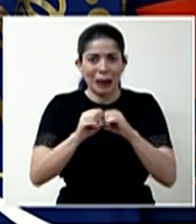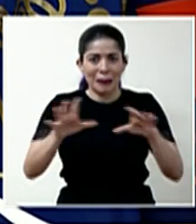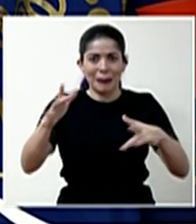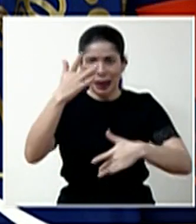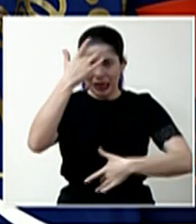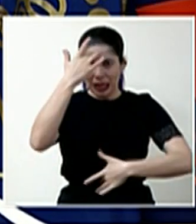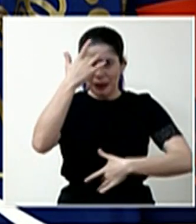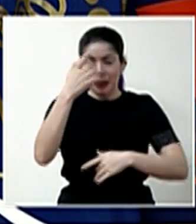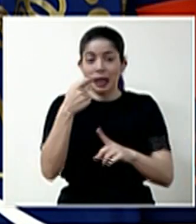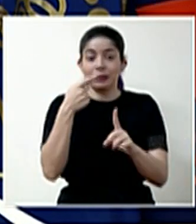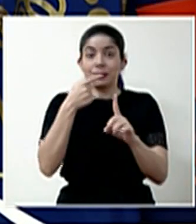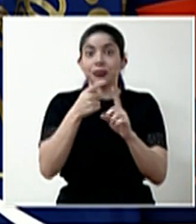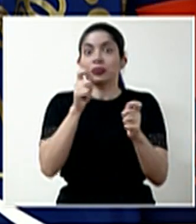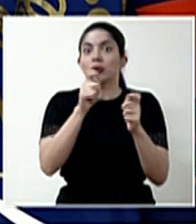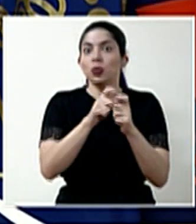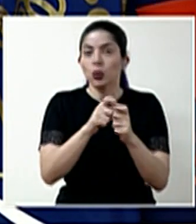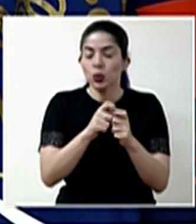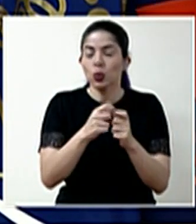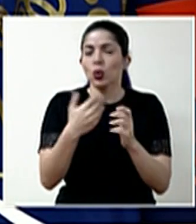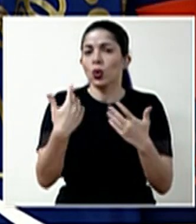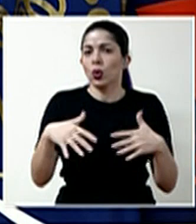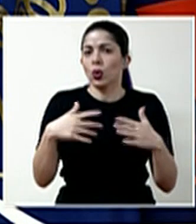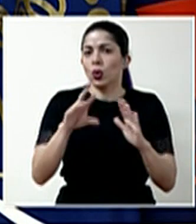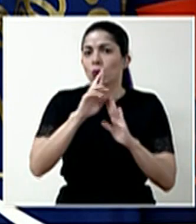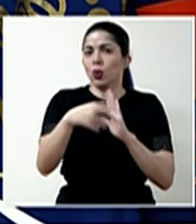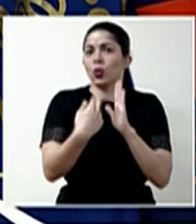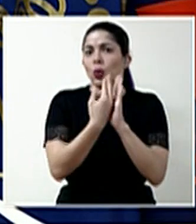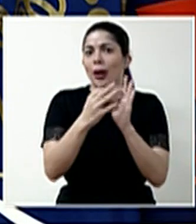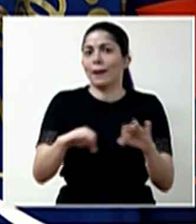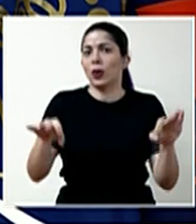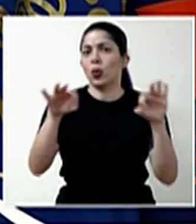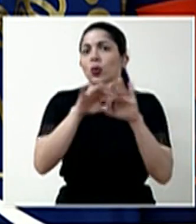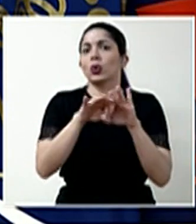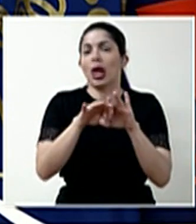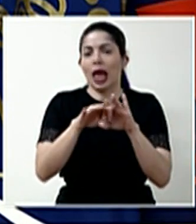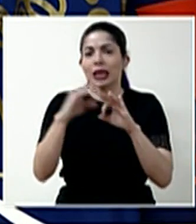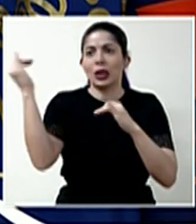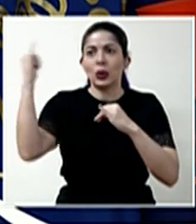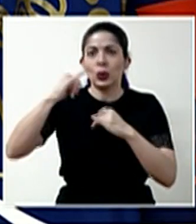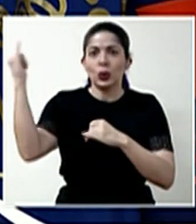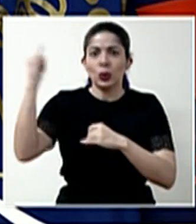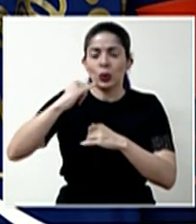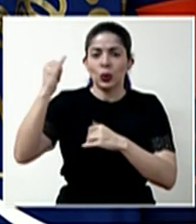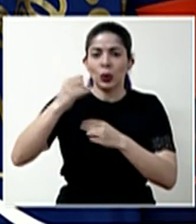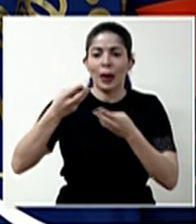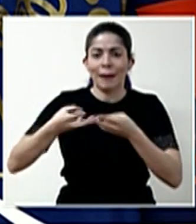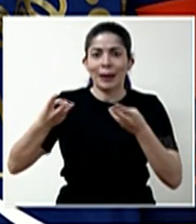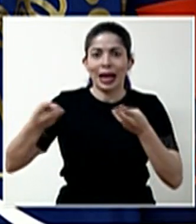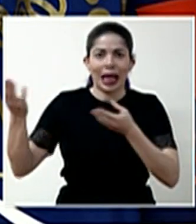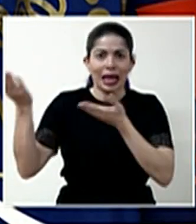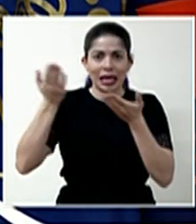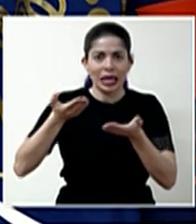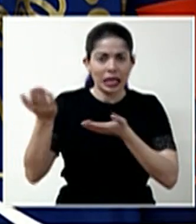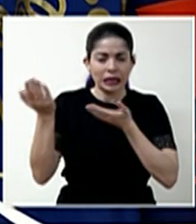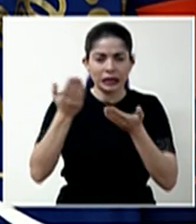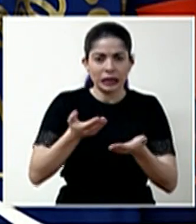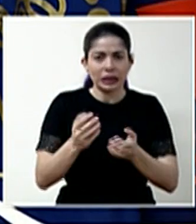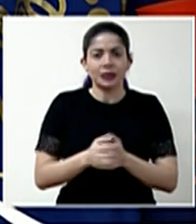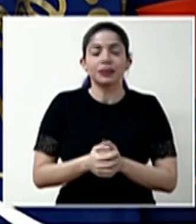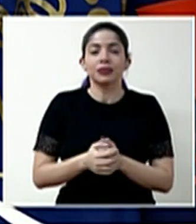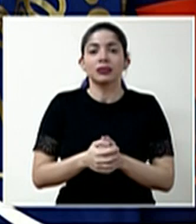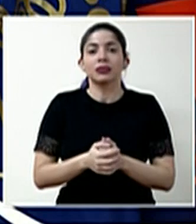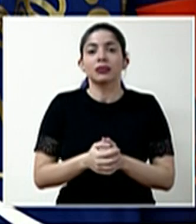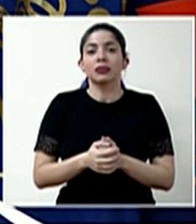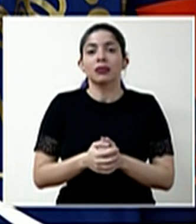aspecto en el que ha tenido un papel fundamental el tránsito aéreo de mercaderías con la